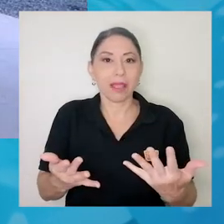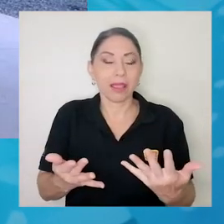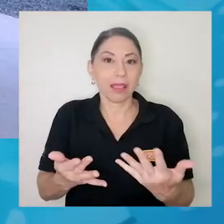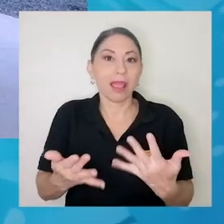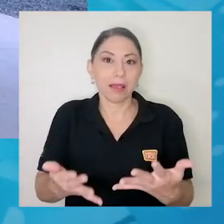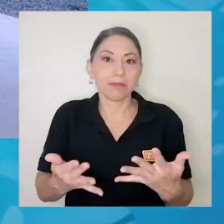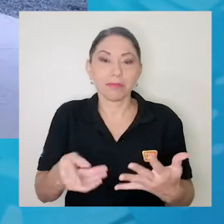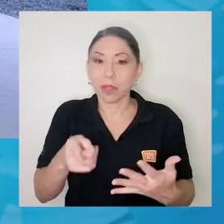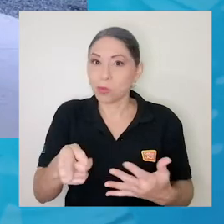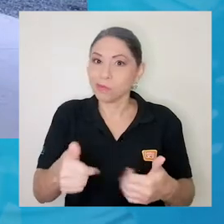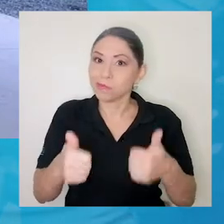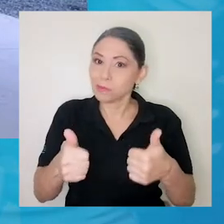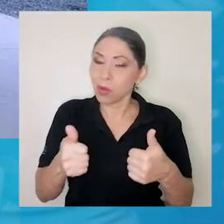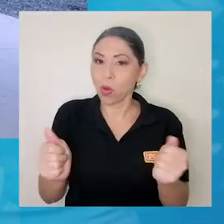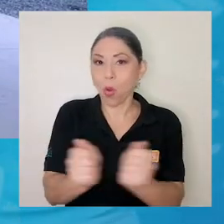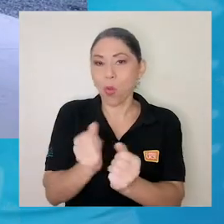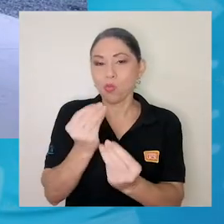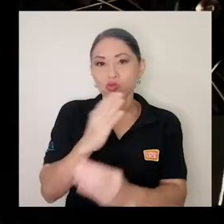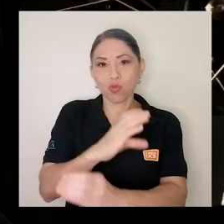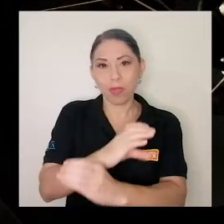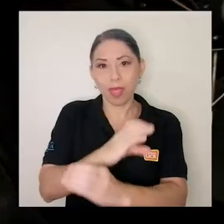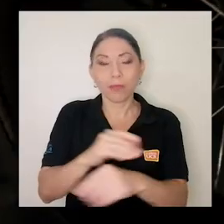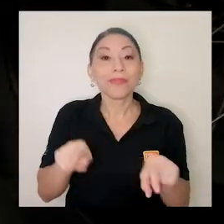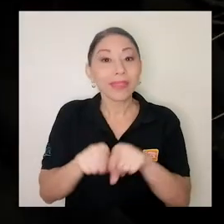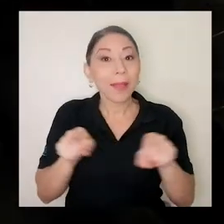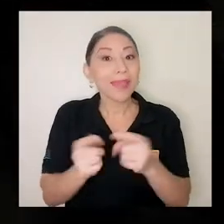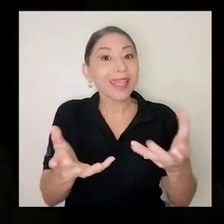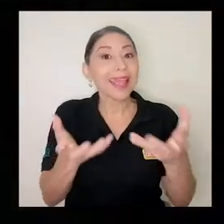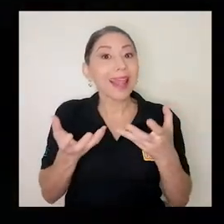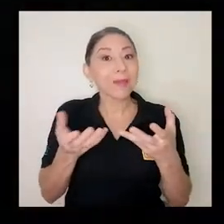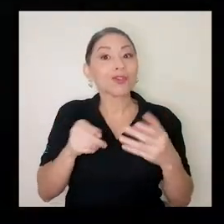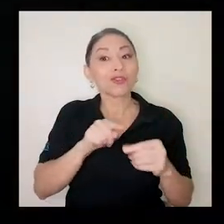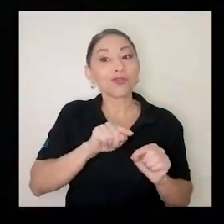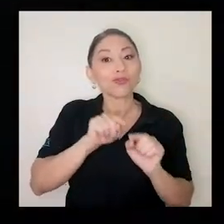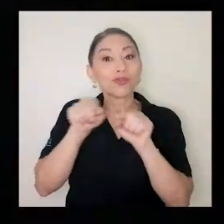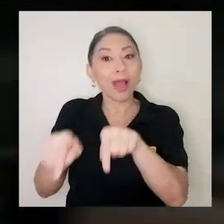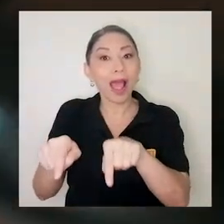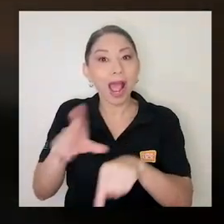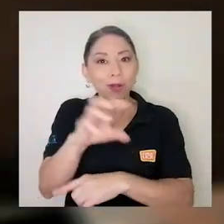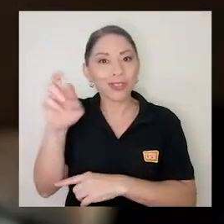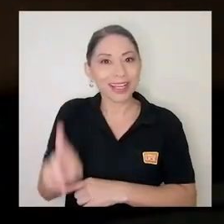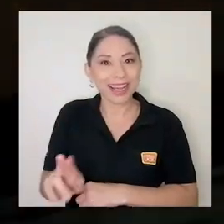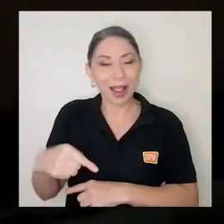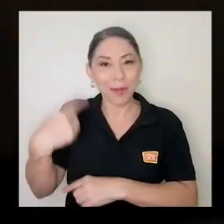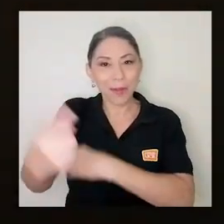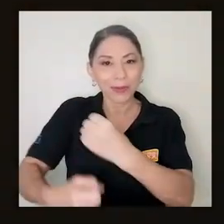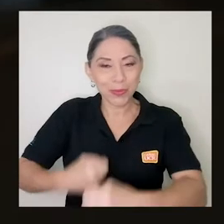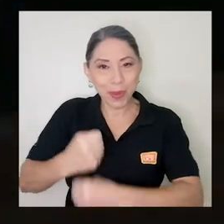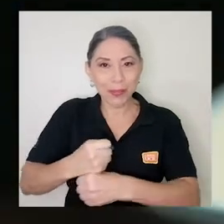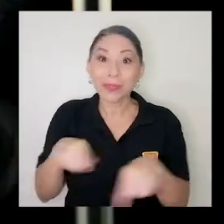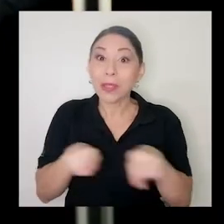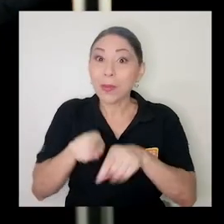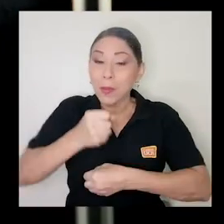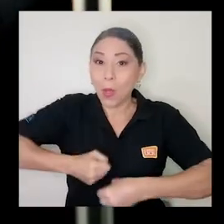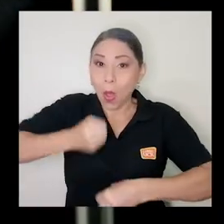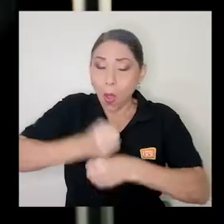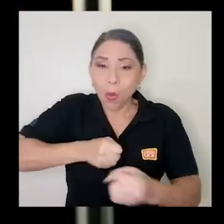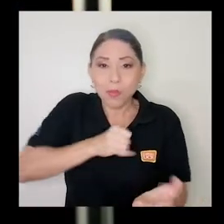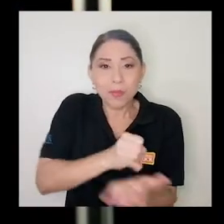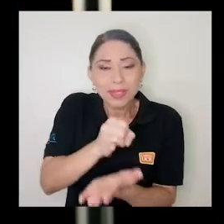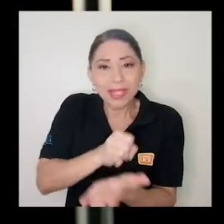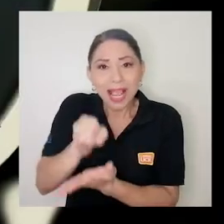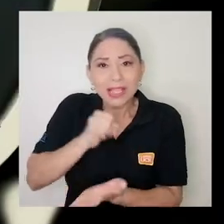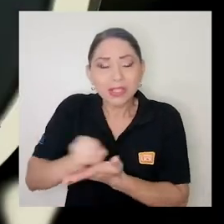que tiene que hacerse con cuidado. Y esperamos también llevarlas a Costa Rica en el 2021. Entonces estamos también haciendo un trabajo de